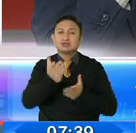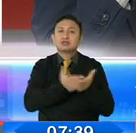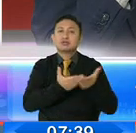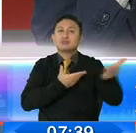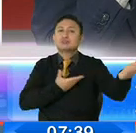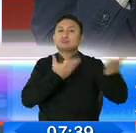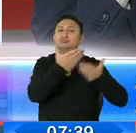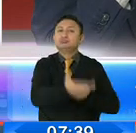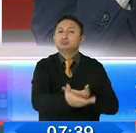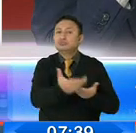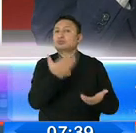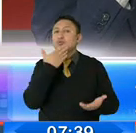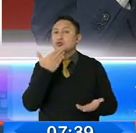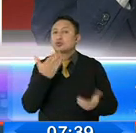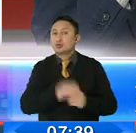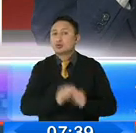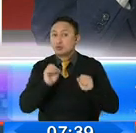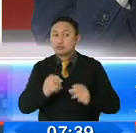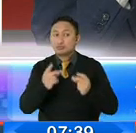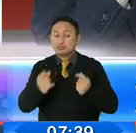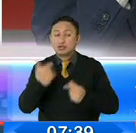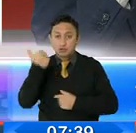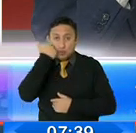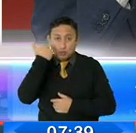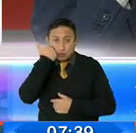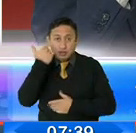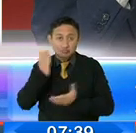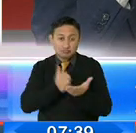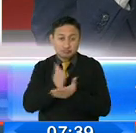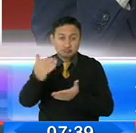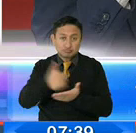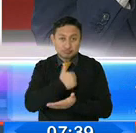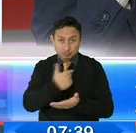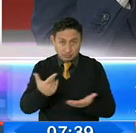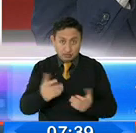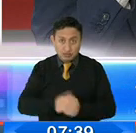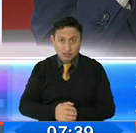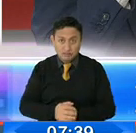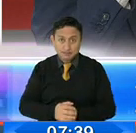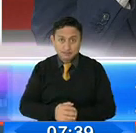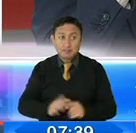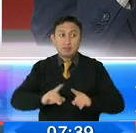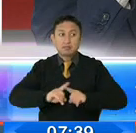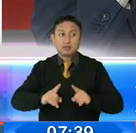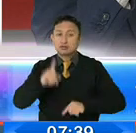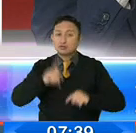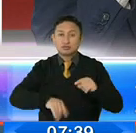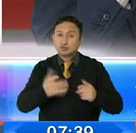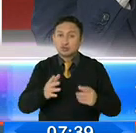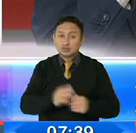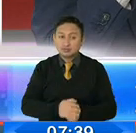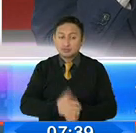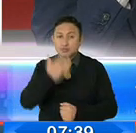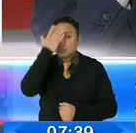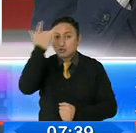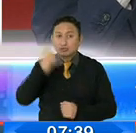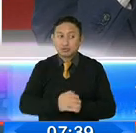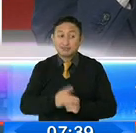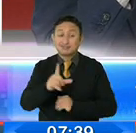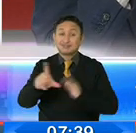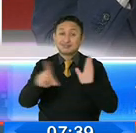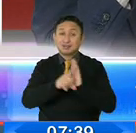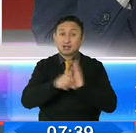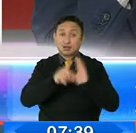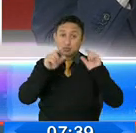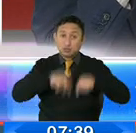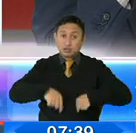garantiza calidad, eficiencia, confort, accesibilidad, universalidad. Pero eso no se da porque no existe la herramienta jurídica que permita